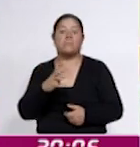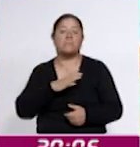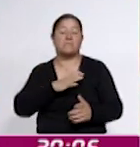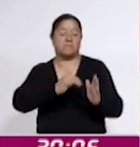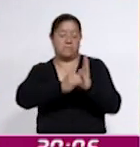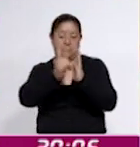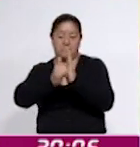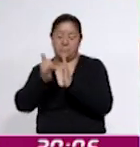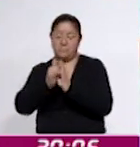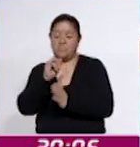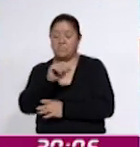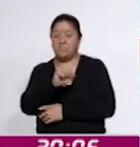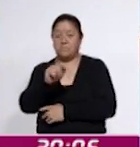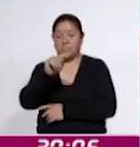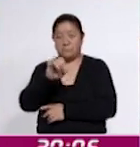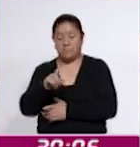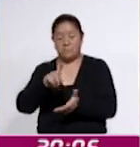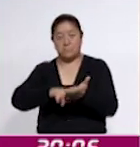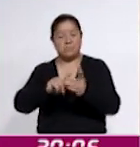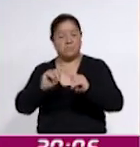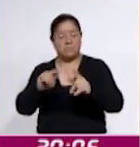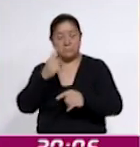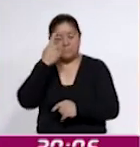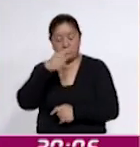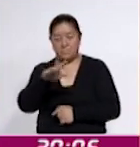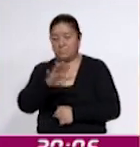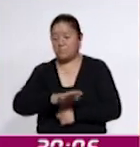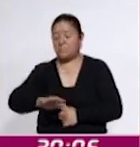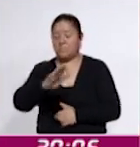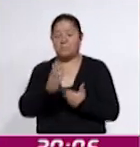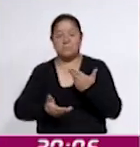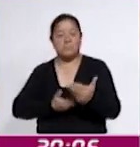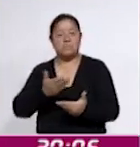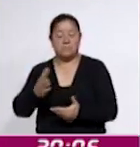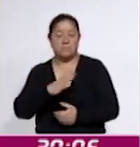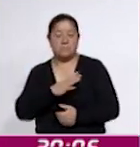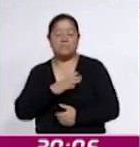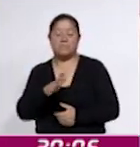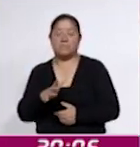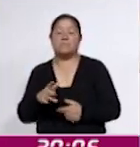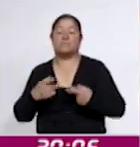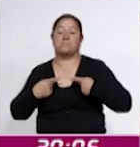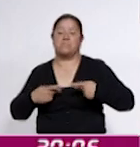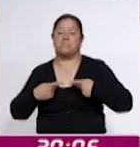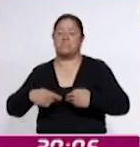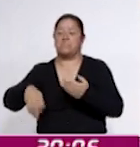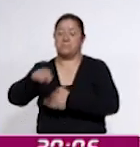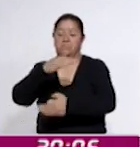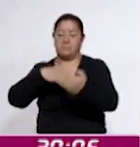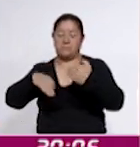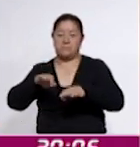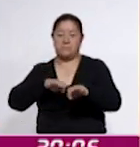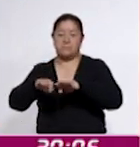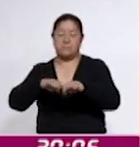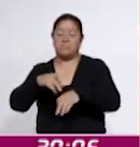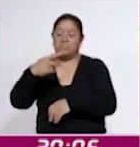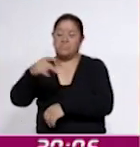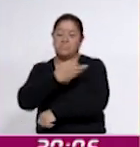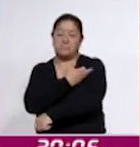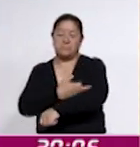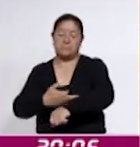infraestructura del Issste en Tlaxcala, con el fin de optimizar los servicios que se ofrecen a los trabajadores del Estado y sus familias.